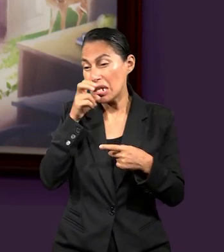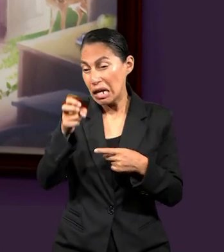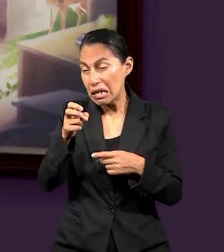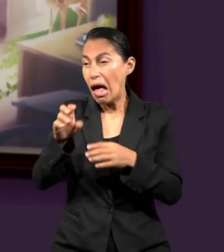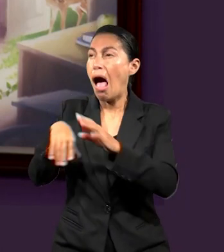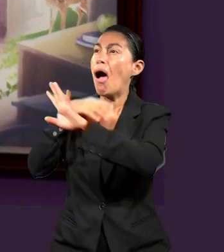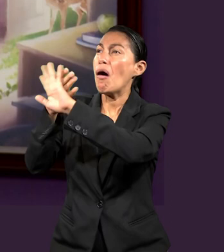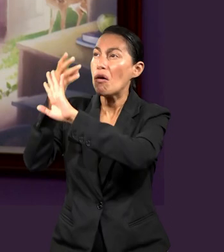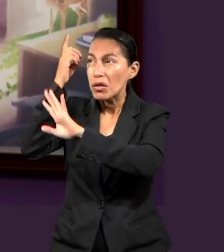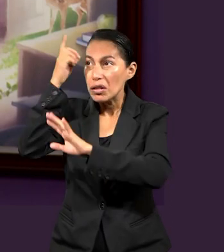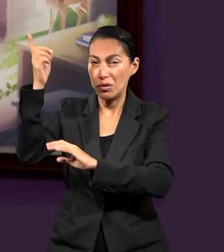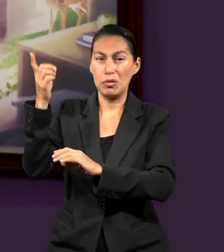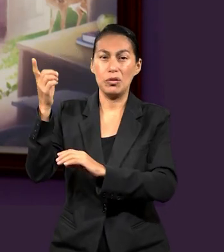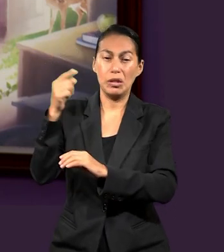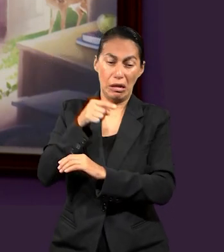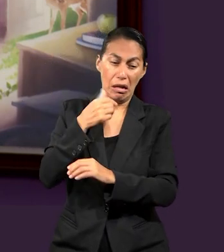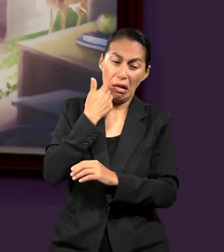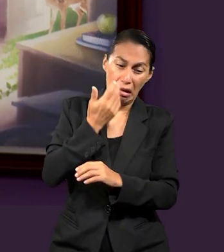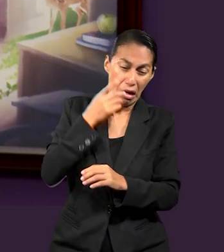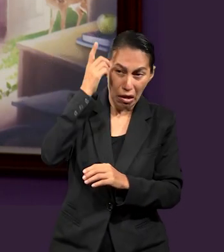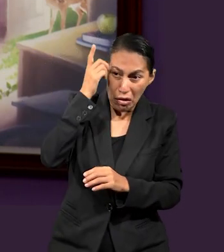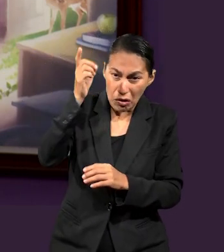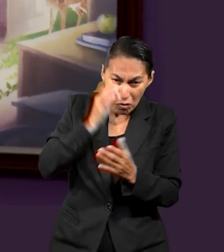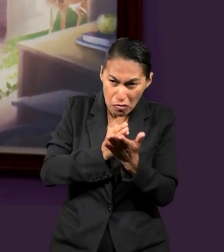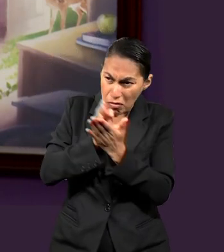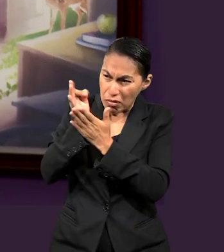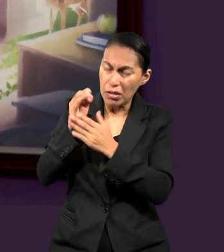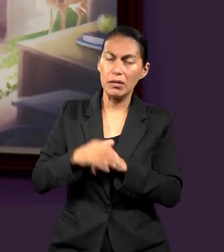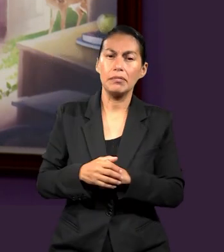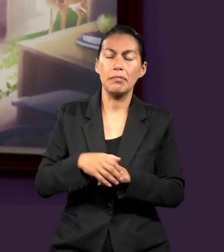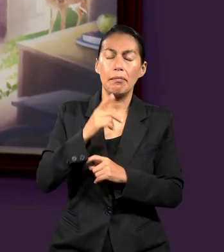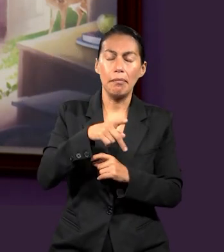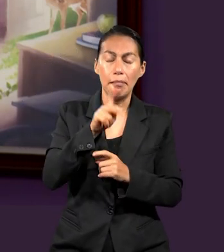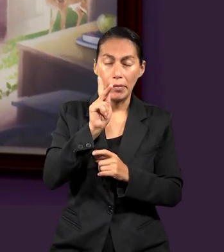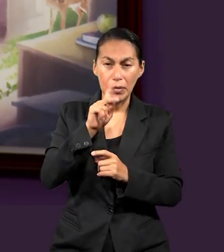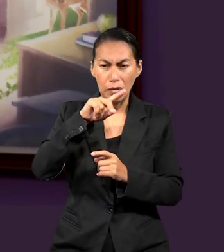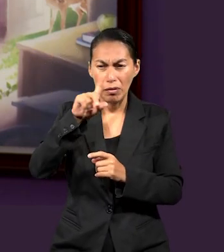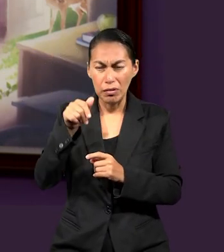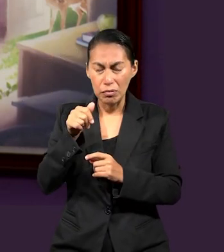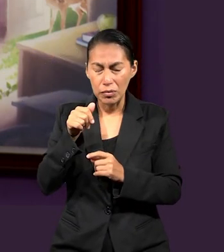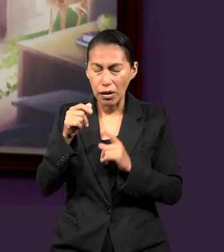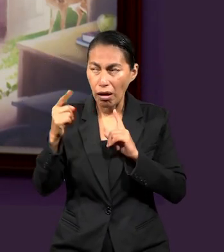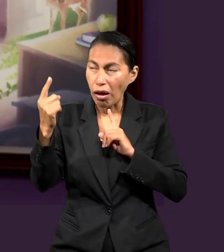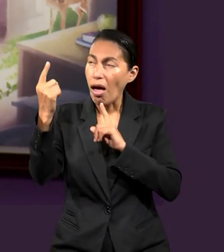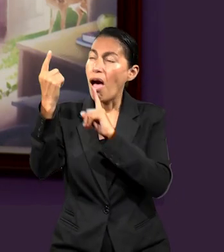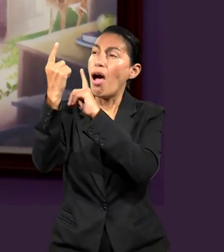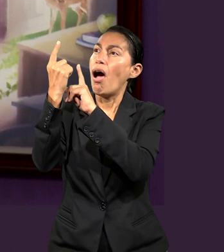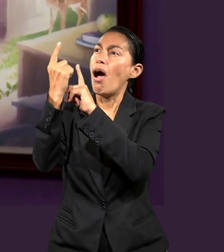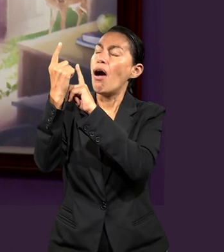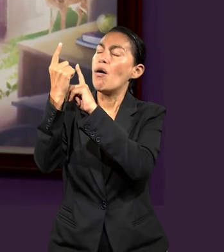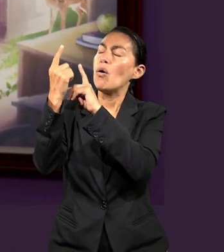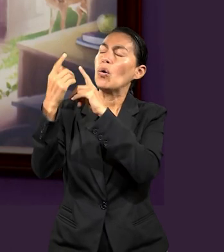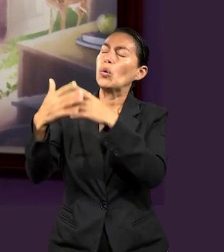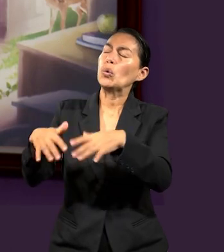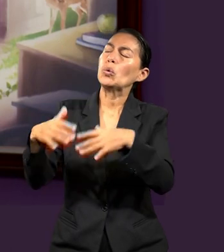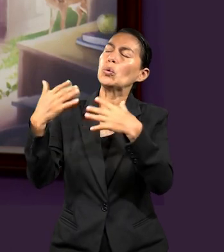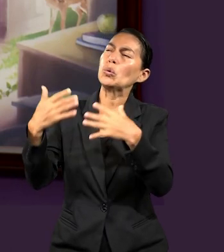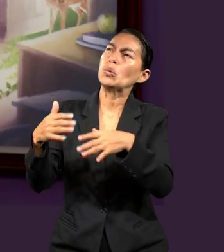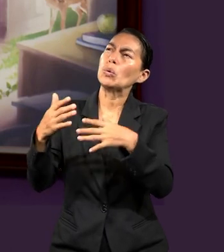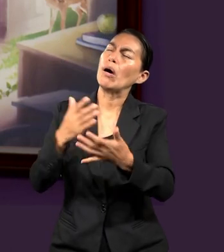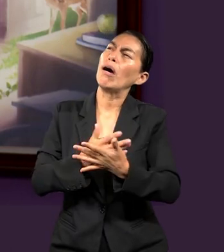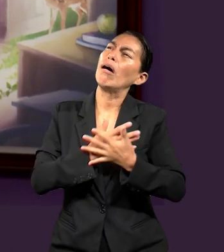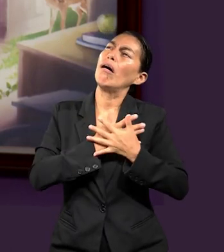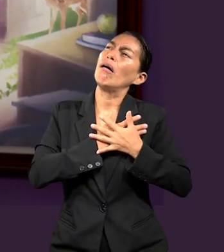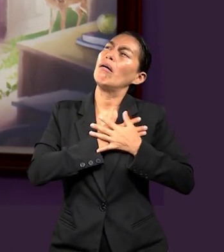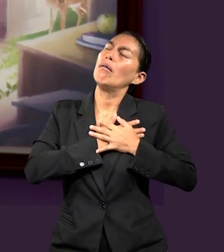luego, cuando conoce a Jesús y tiene esta conversión en su vida, él decide escribir y lo hace por amor. Y a mí eso es lo que más me